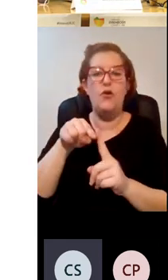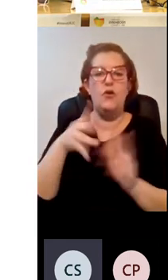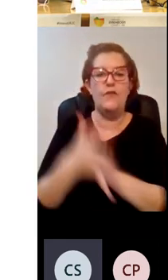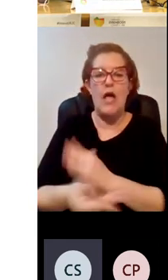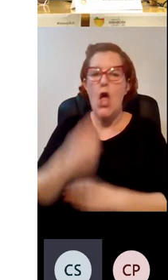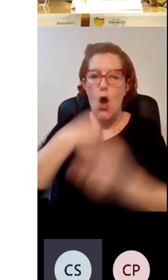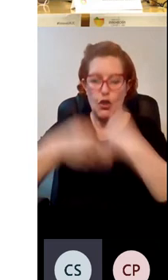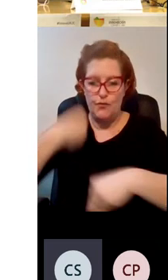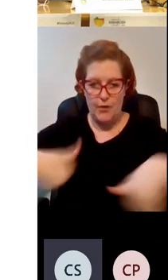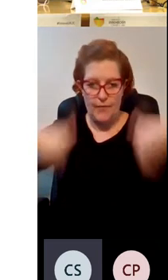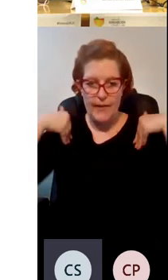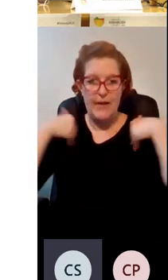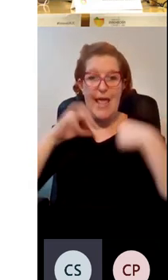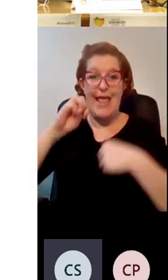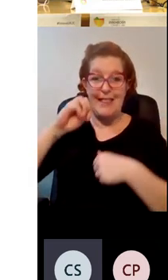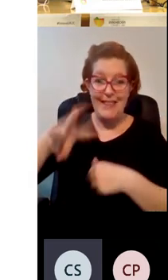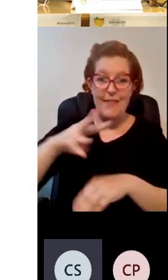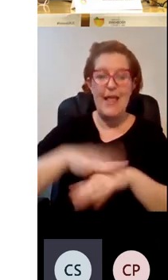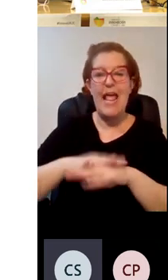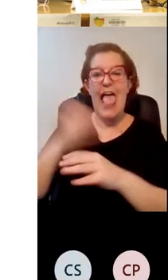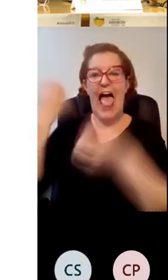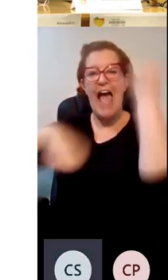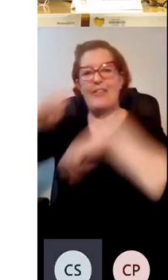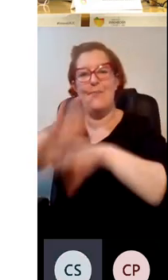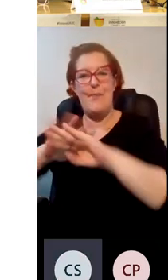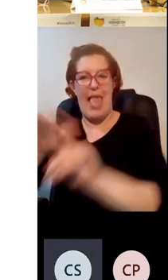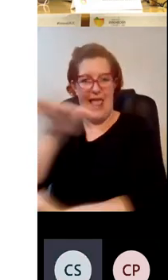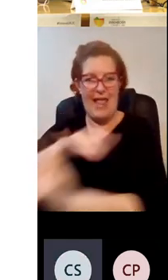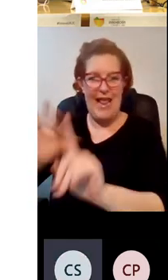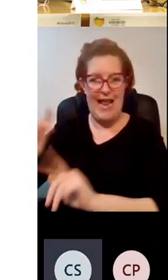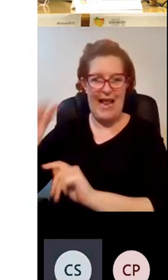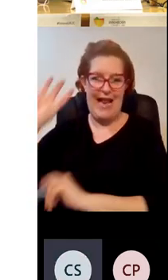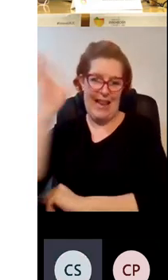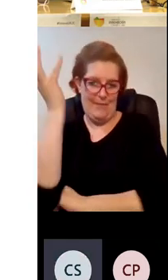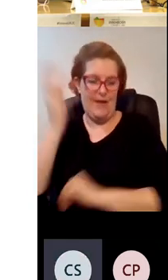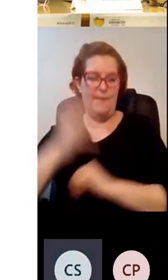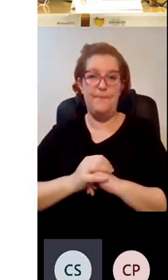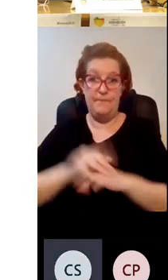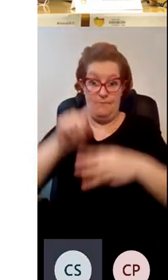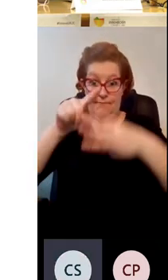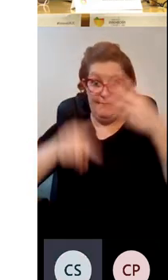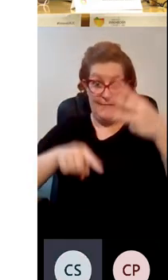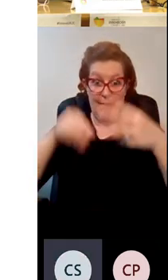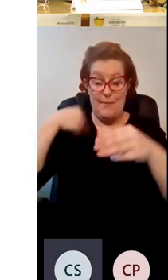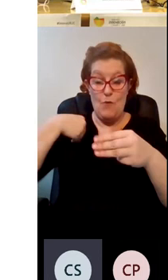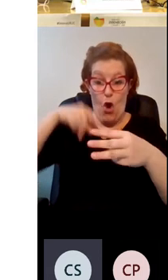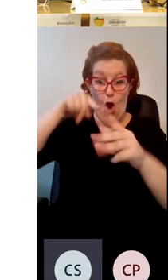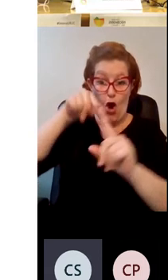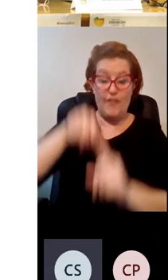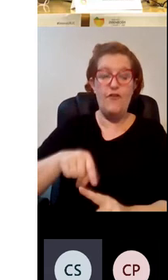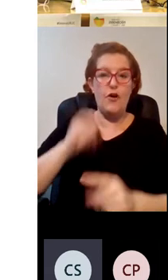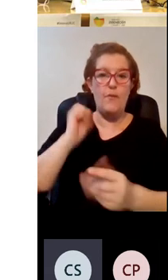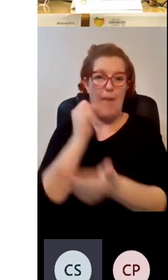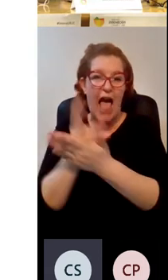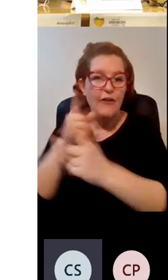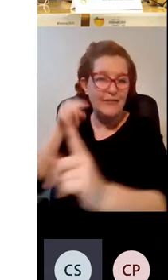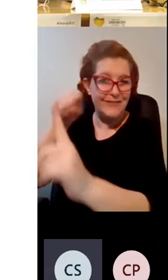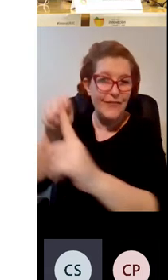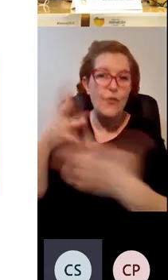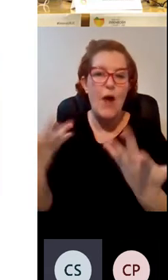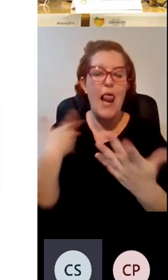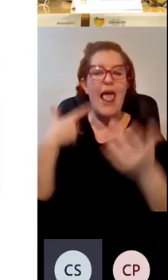y en el trece que es acción por el clima tres de las metas de esos objetivos son educar en desarrollo